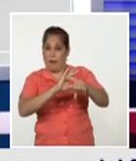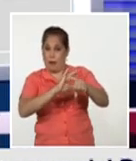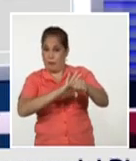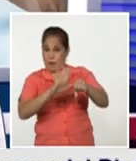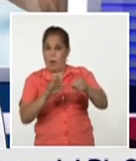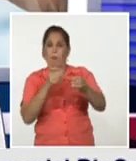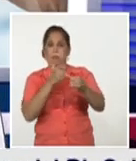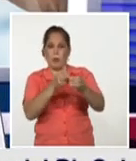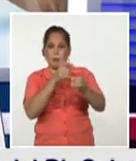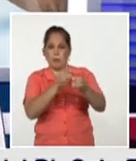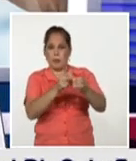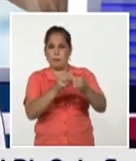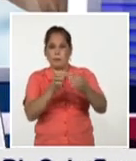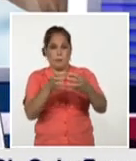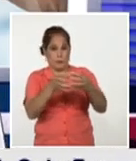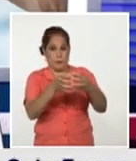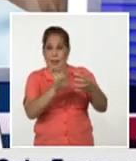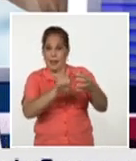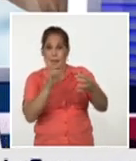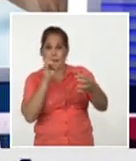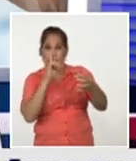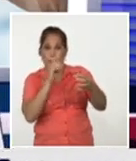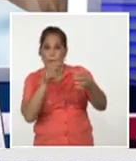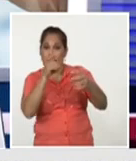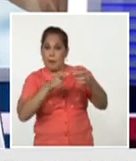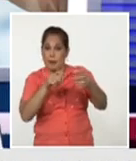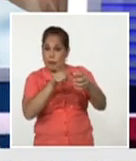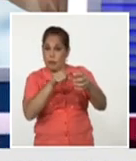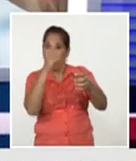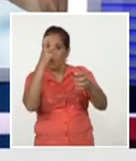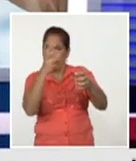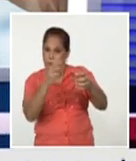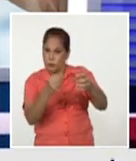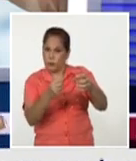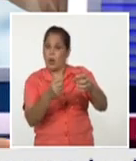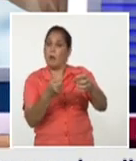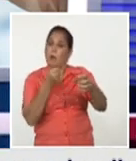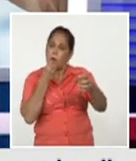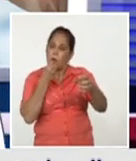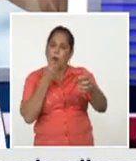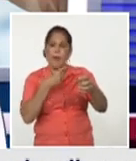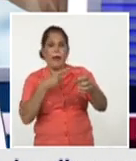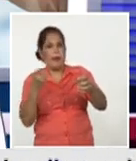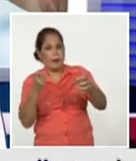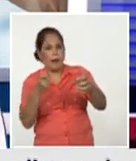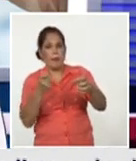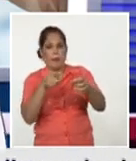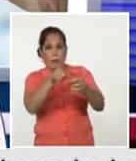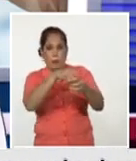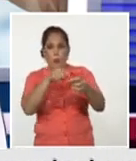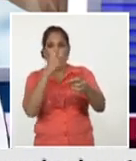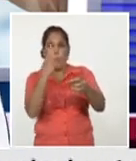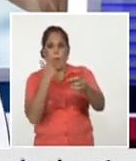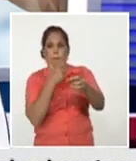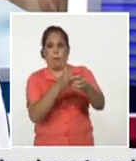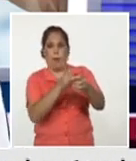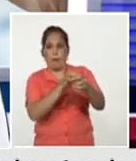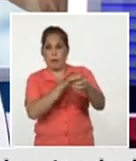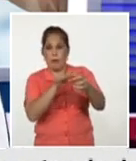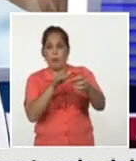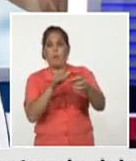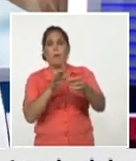es que una vez que termine este estudio y que se tengan los resultados que como te dije puede ser muy rápido porque es solamente una dosis entonces se